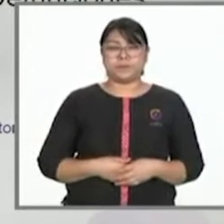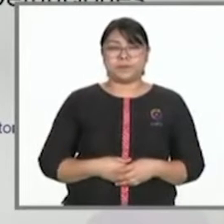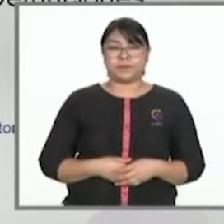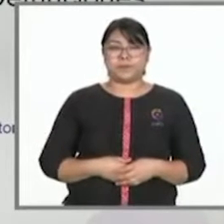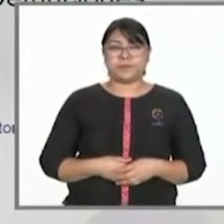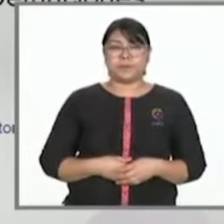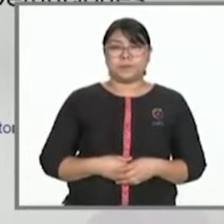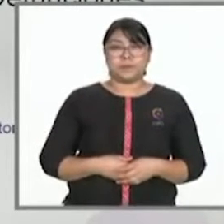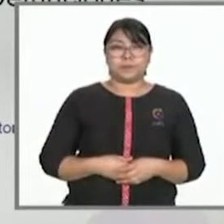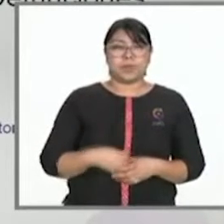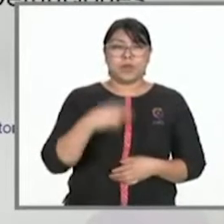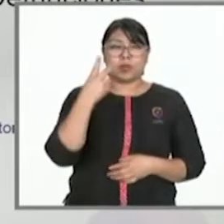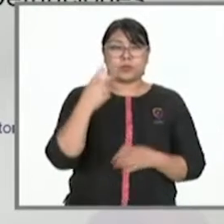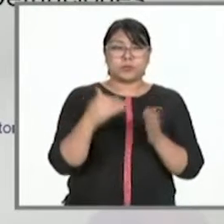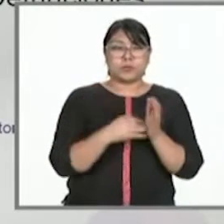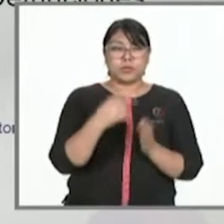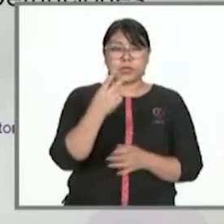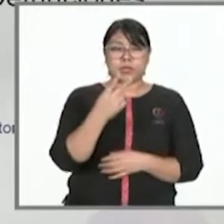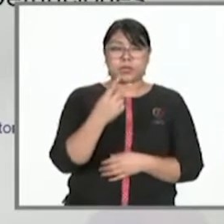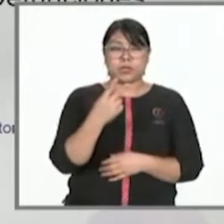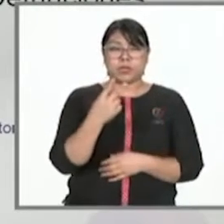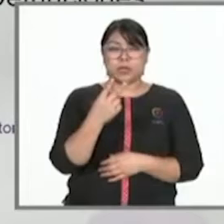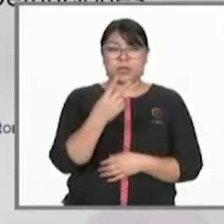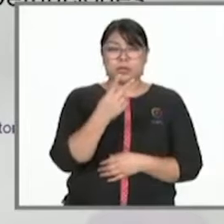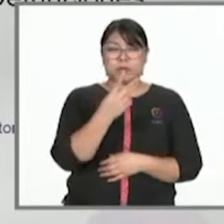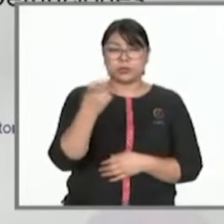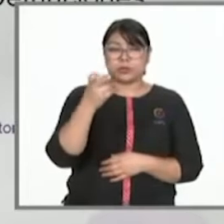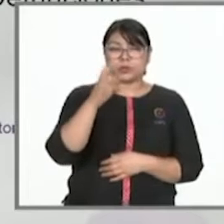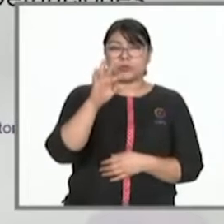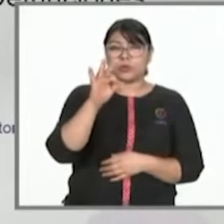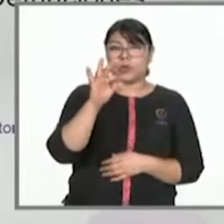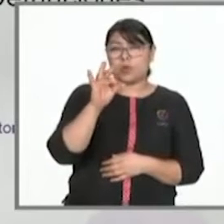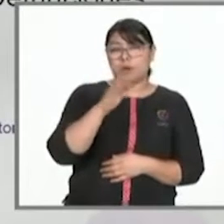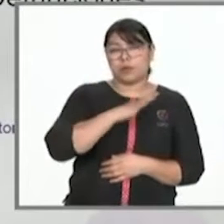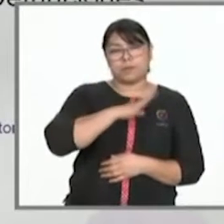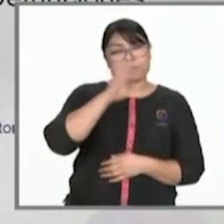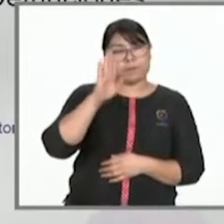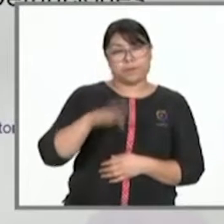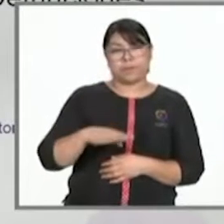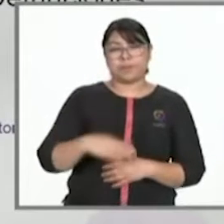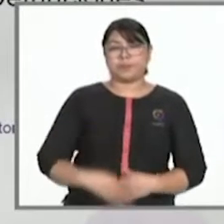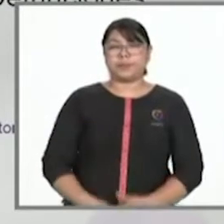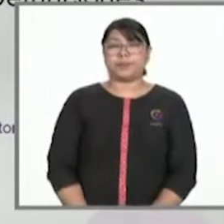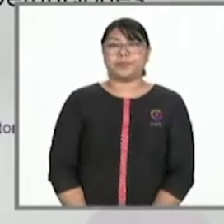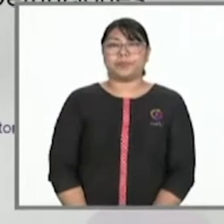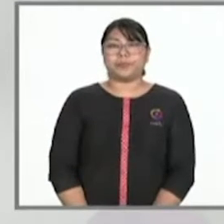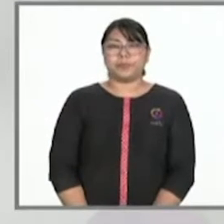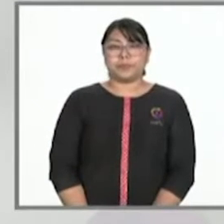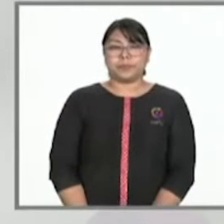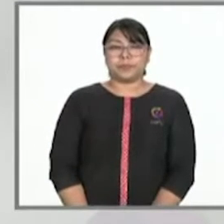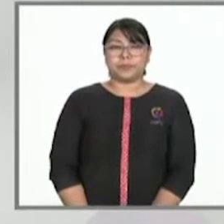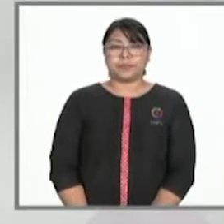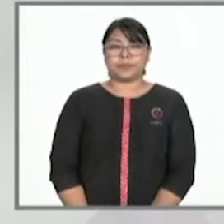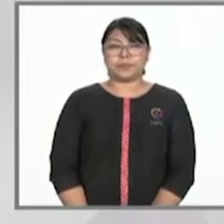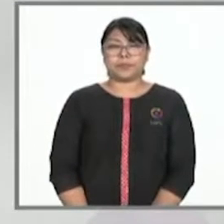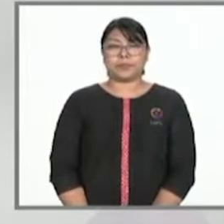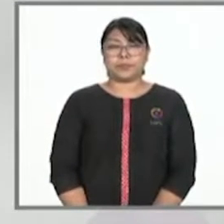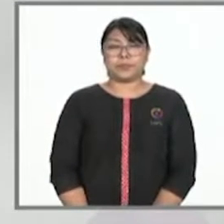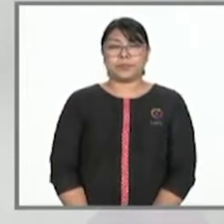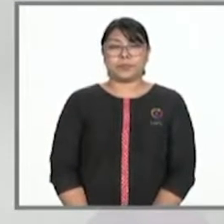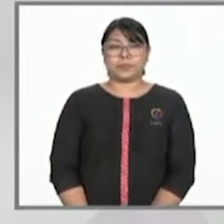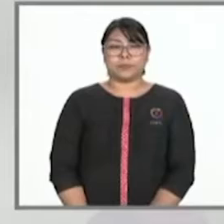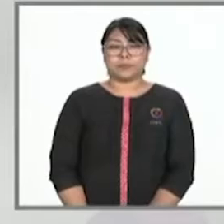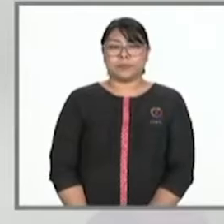de Oaxaca, Argelia Julián Aquino, indicó que este 12 de enero se notificaron 773 casos activos, es decir, que se